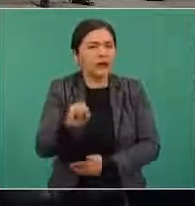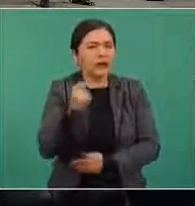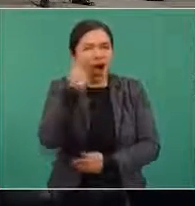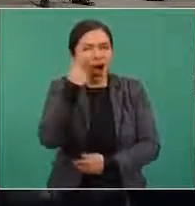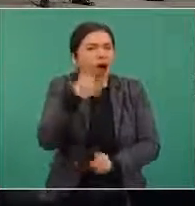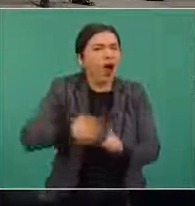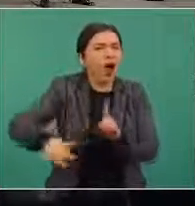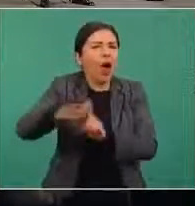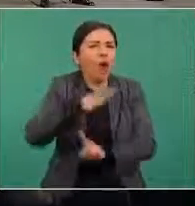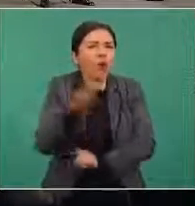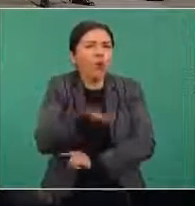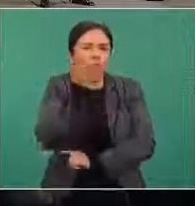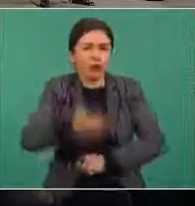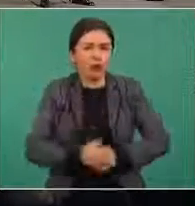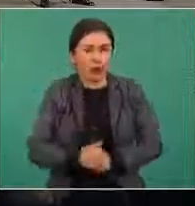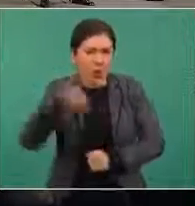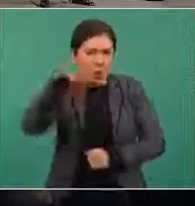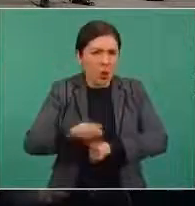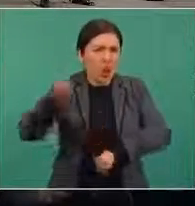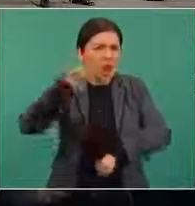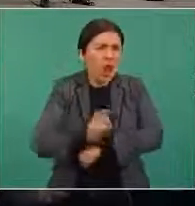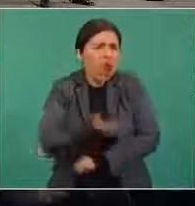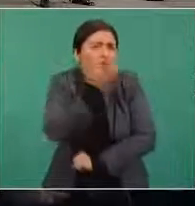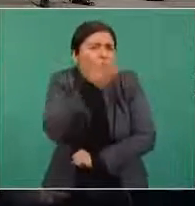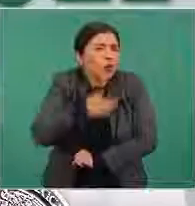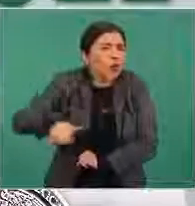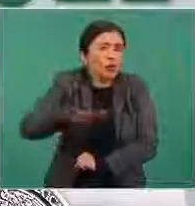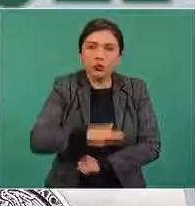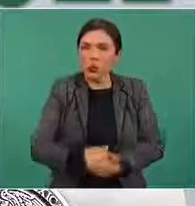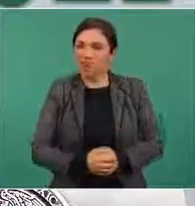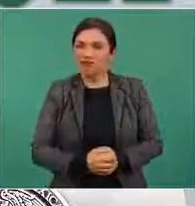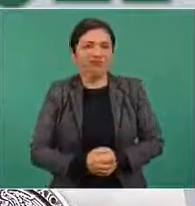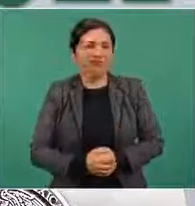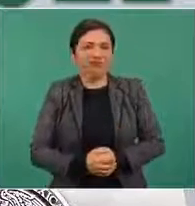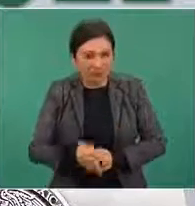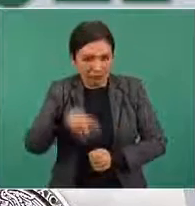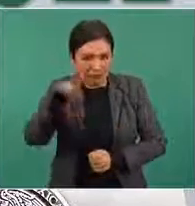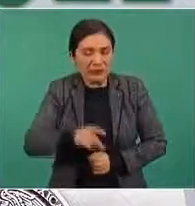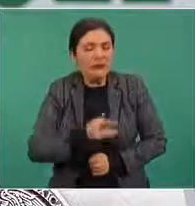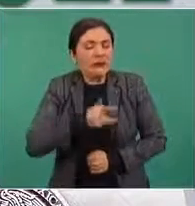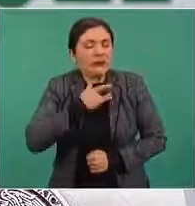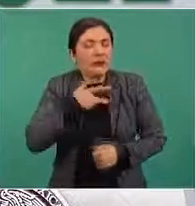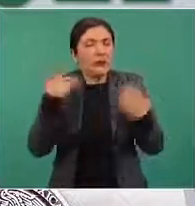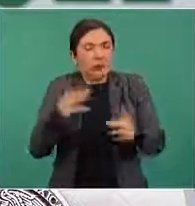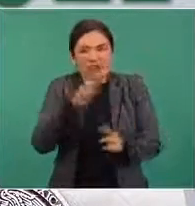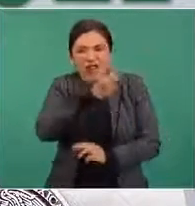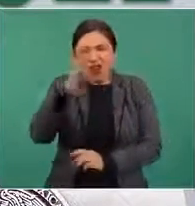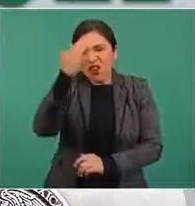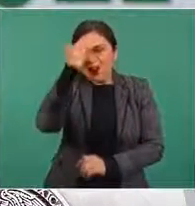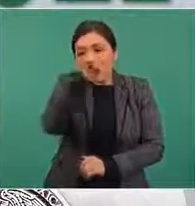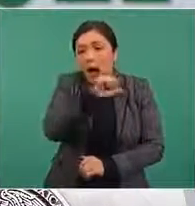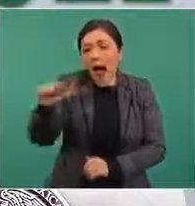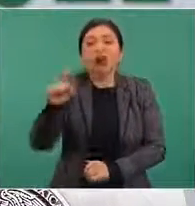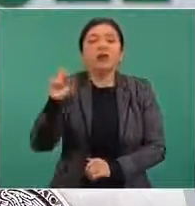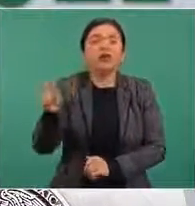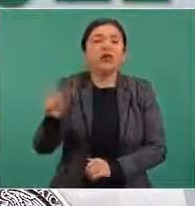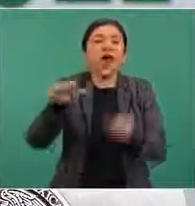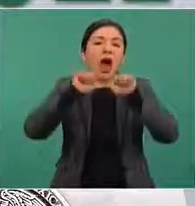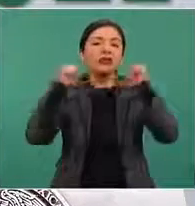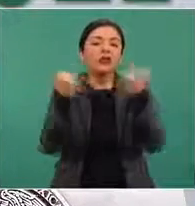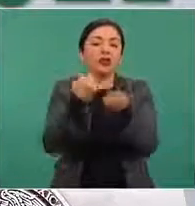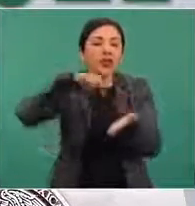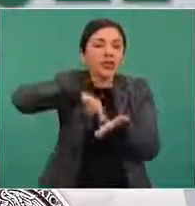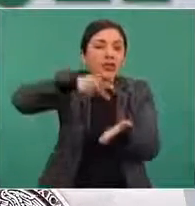Hoy no es un lugar común, sino un sincero reconocimiento a la Asociación de Ingenieros y